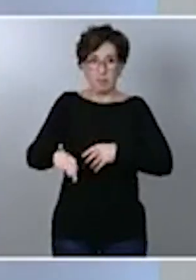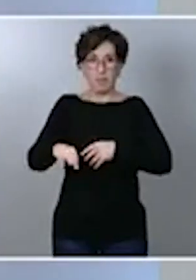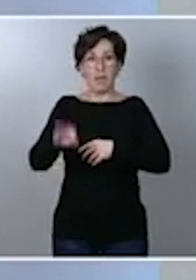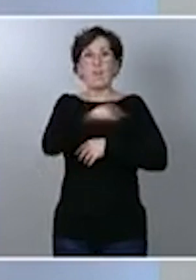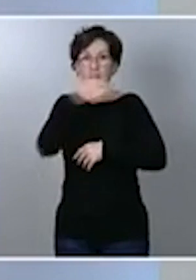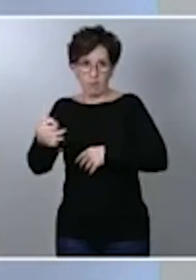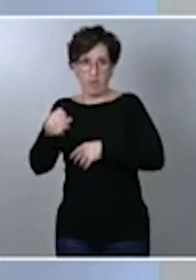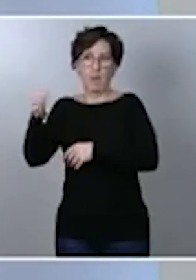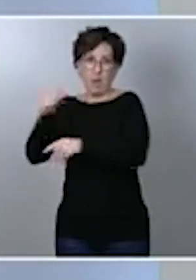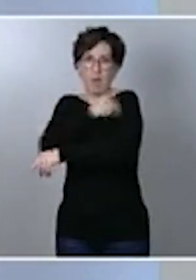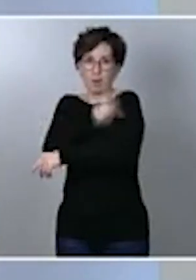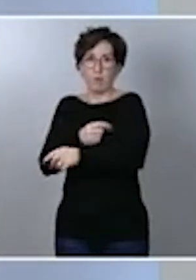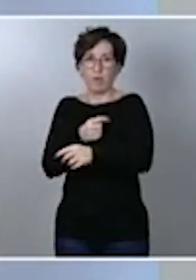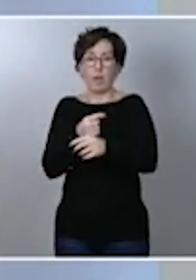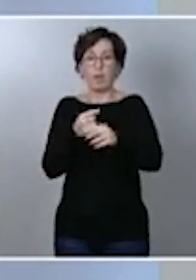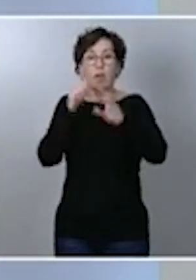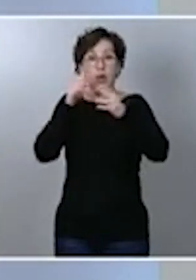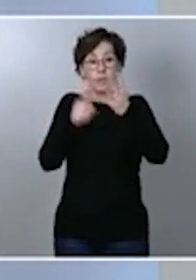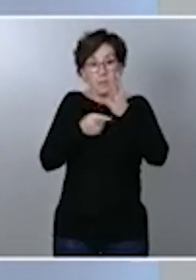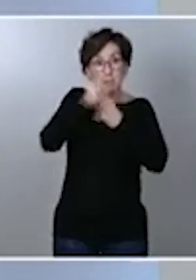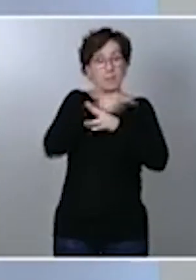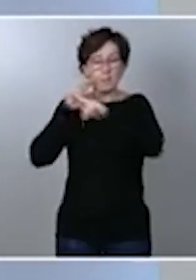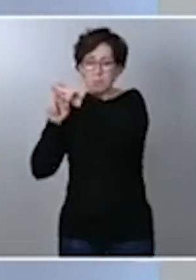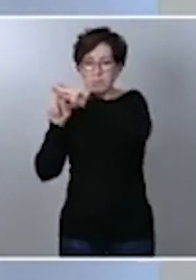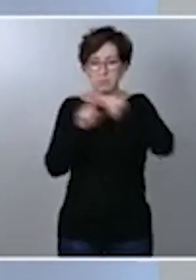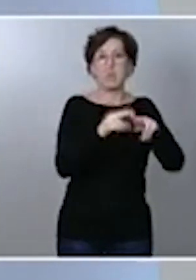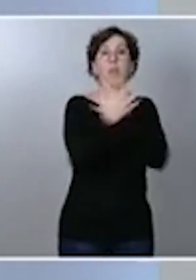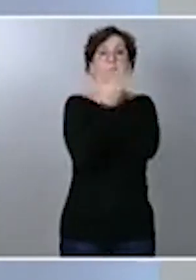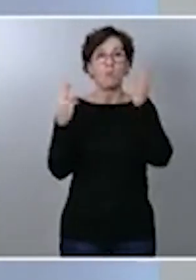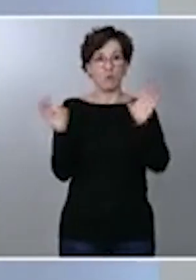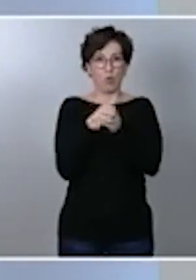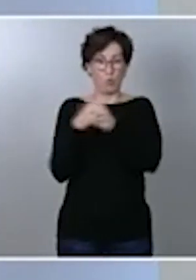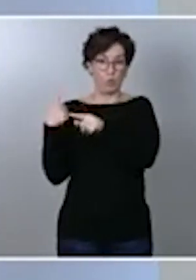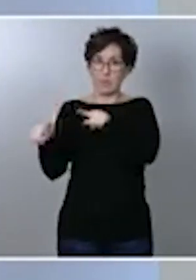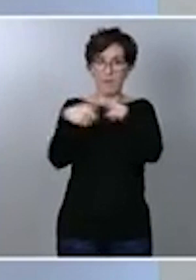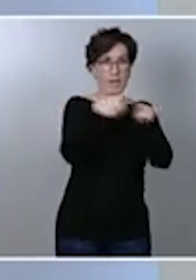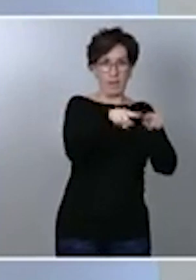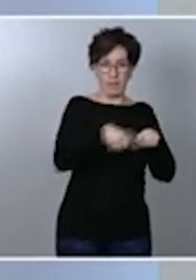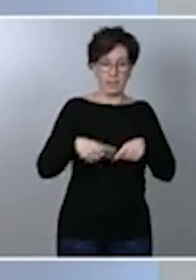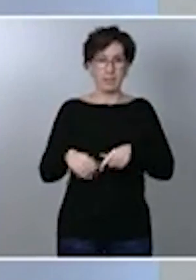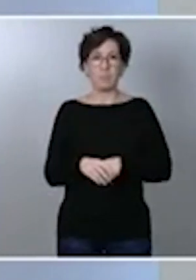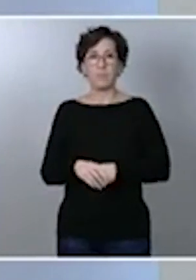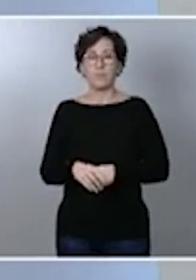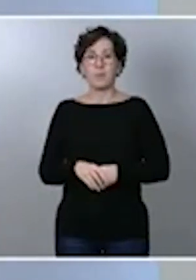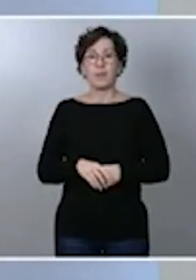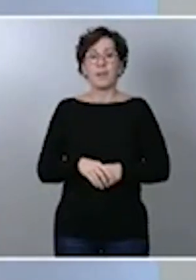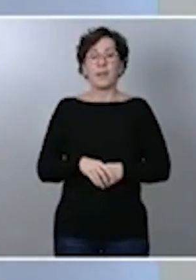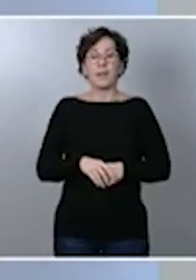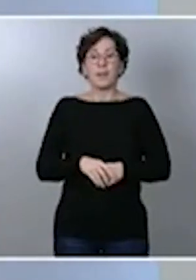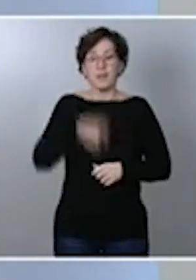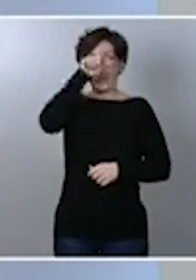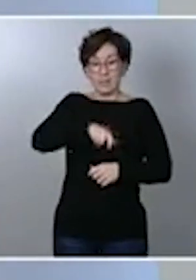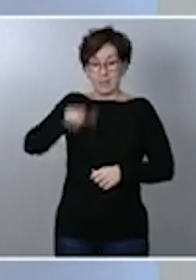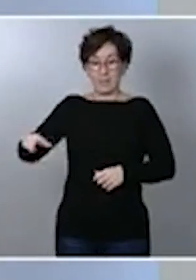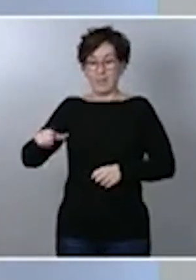analizado 18 y priorizado 18 grupos de población. Les anuncio que los residentes y el personal sanitario y sociosanitario